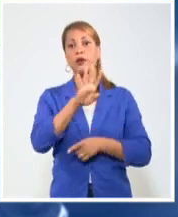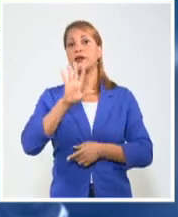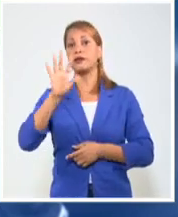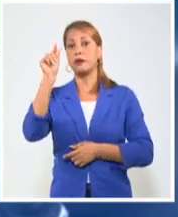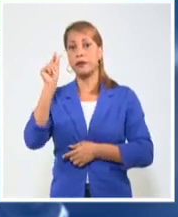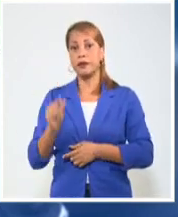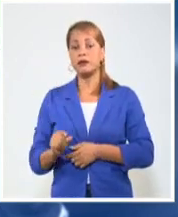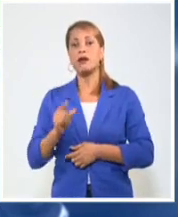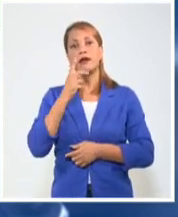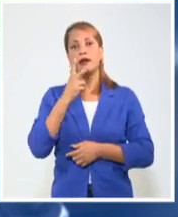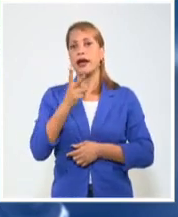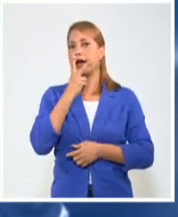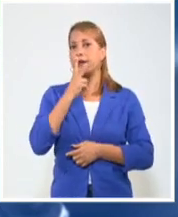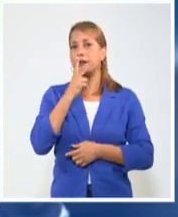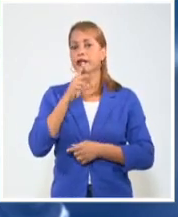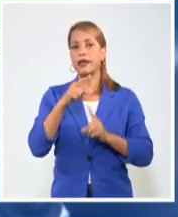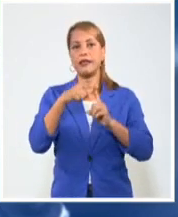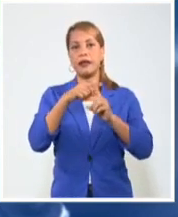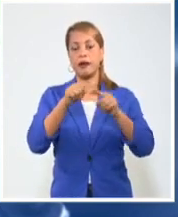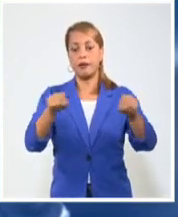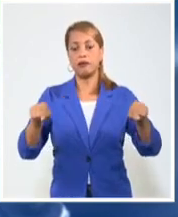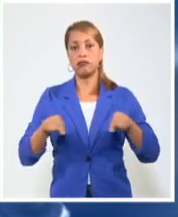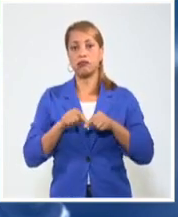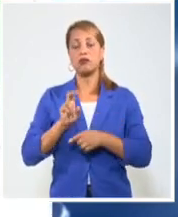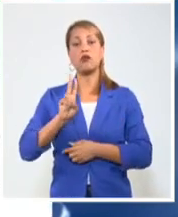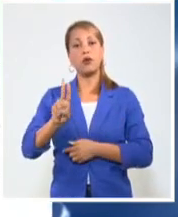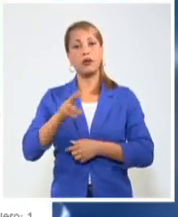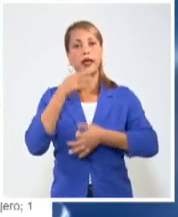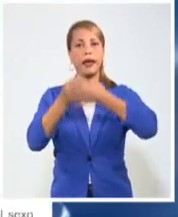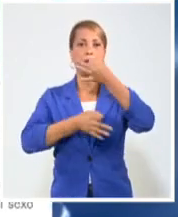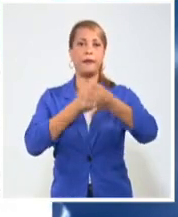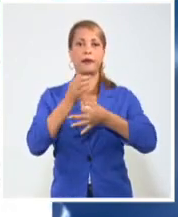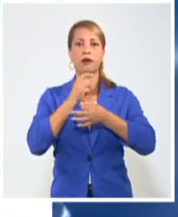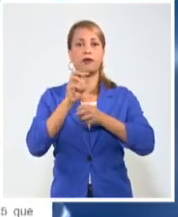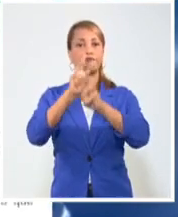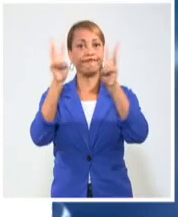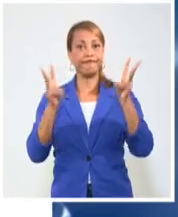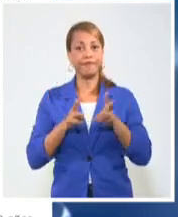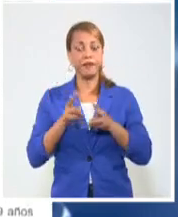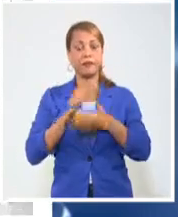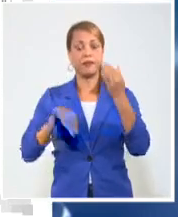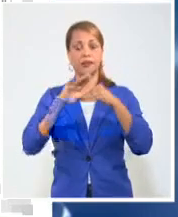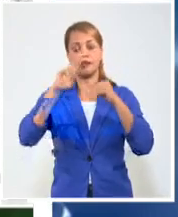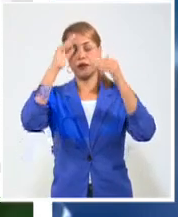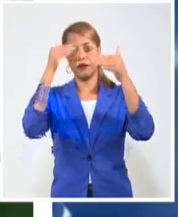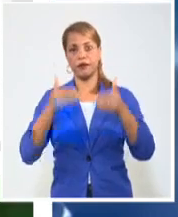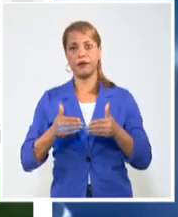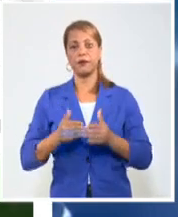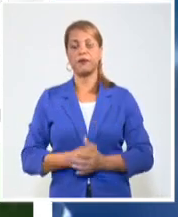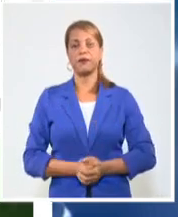pacientes se atienden en las terapias intensivas, según reflejó la página web del Ministerio de Salud Pública.